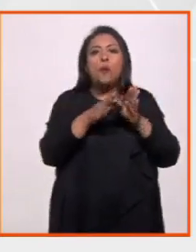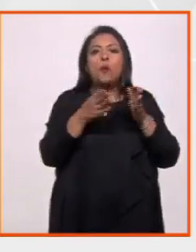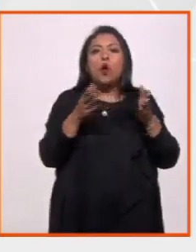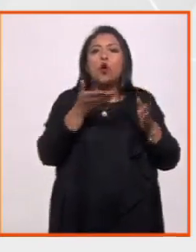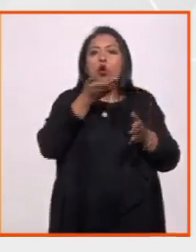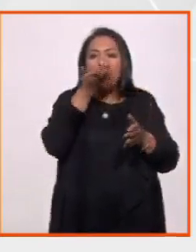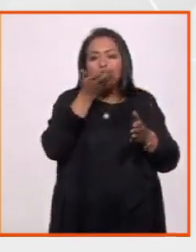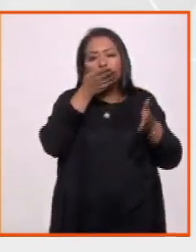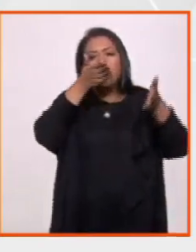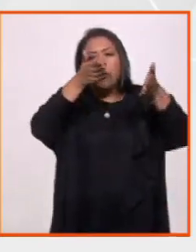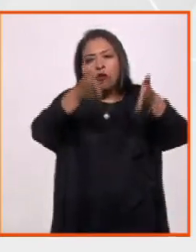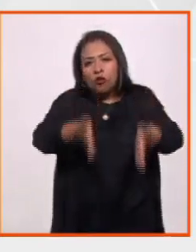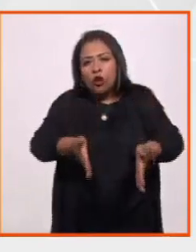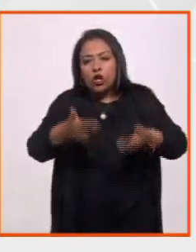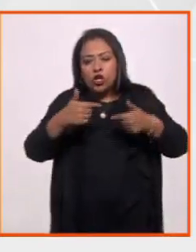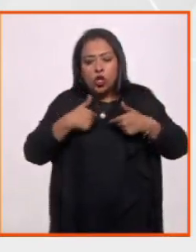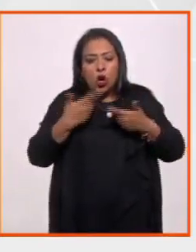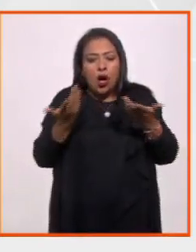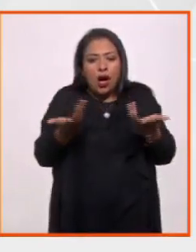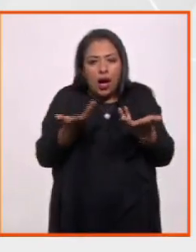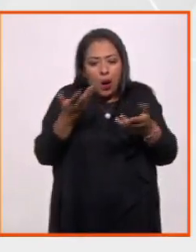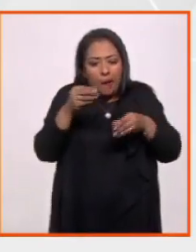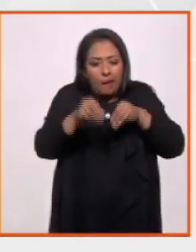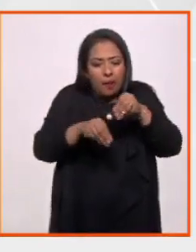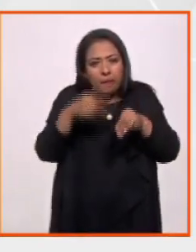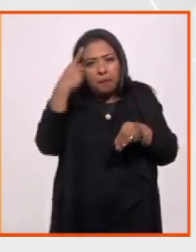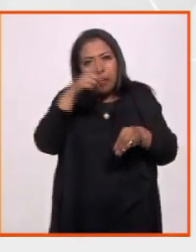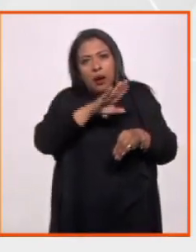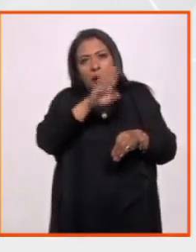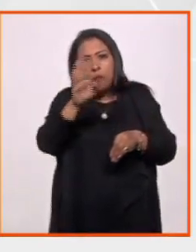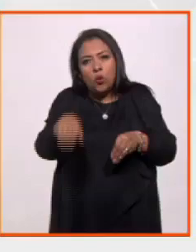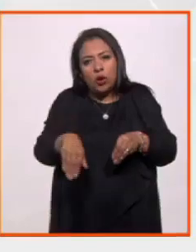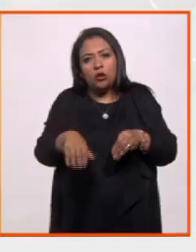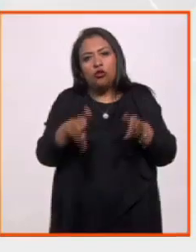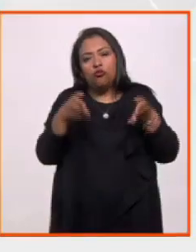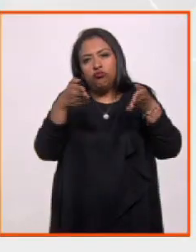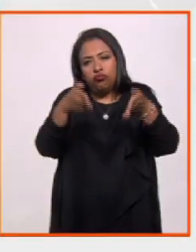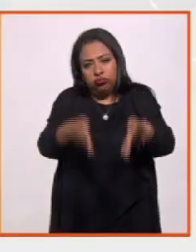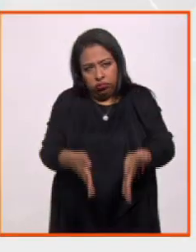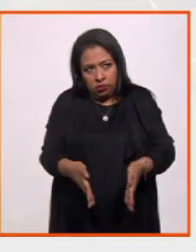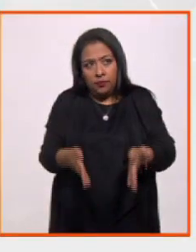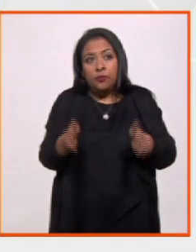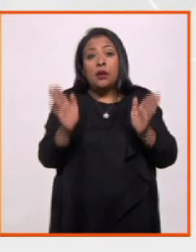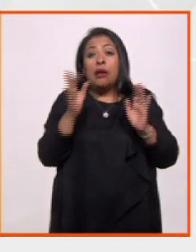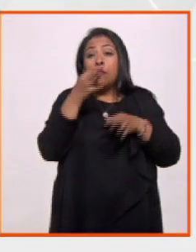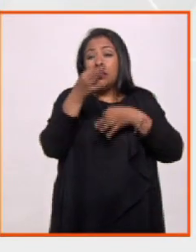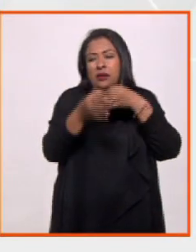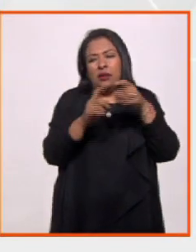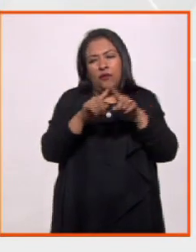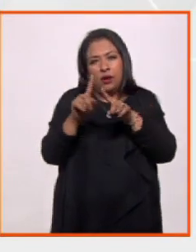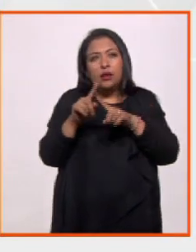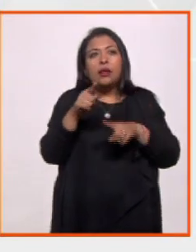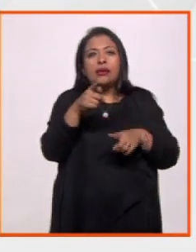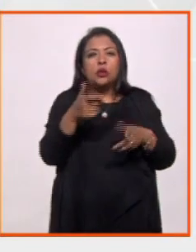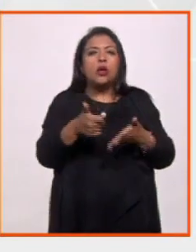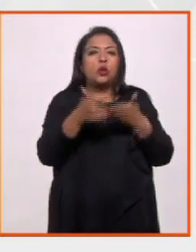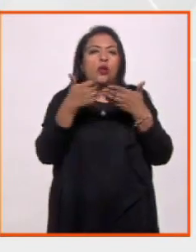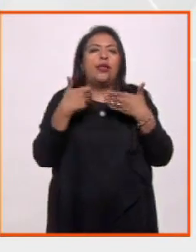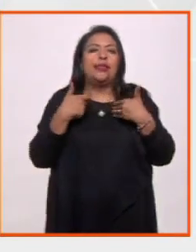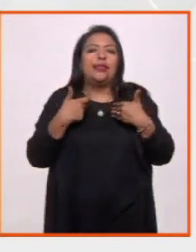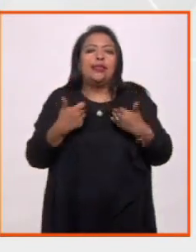forma de enterrar a sus muertos y todo el mensaje de la muerte que tienen ahí. Todo esto hace comprensible